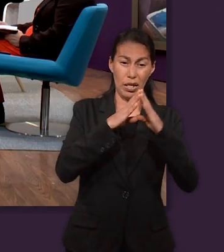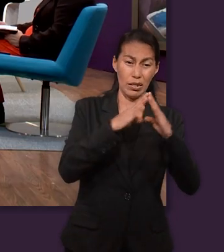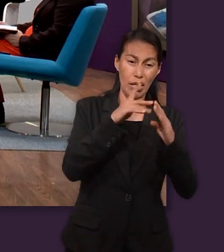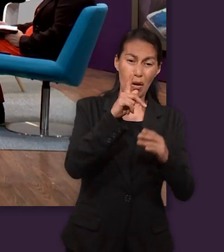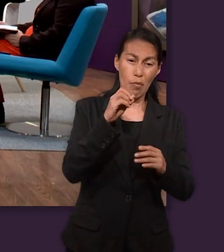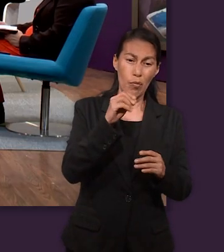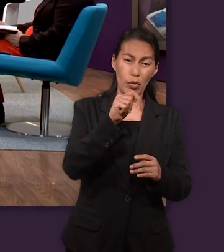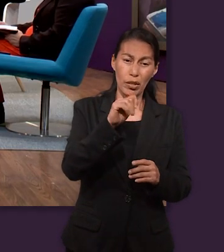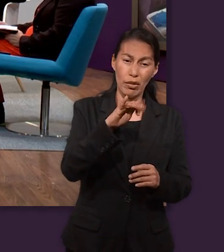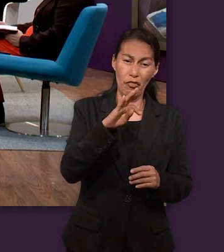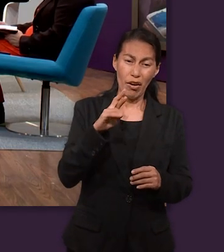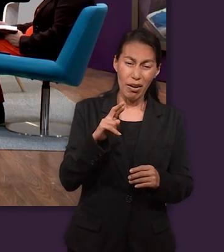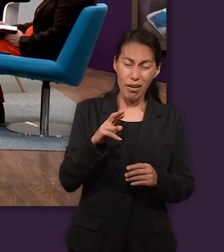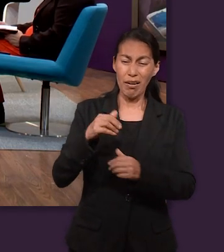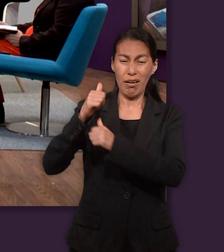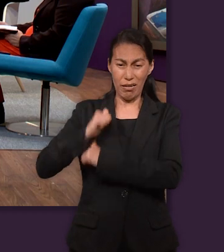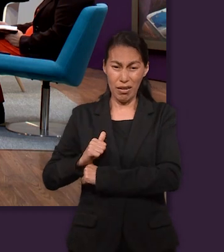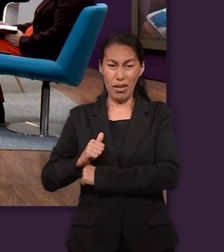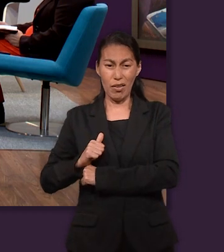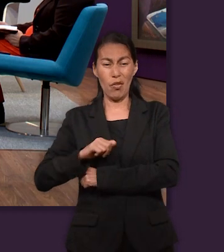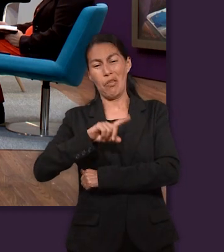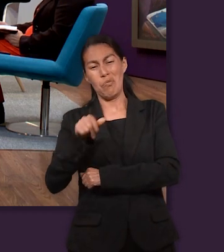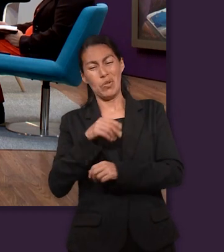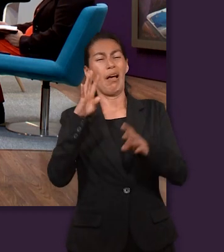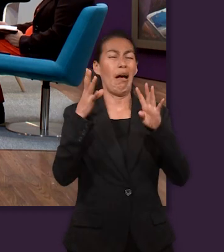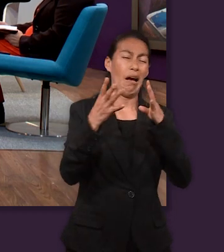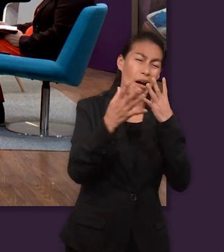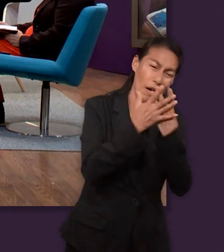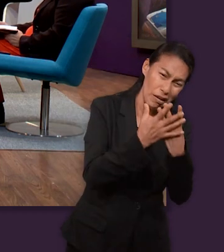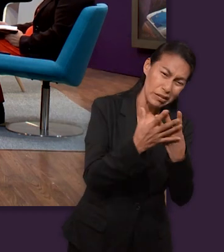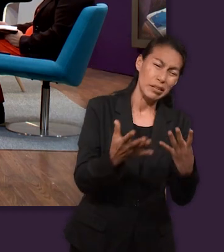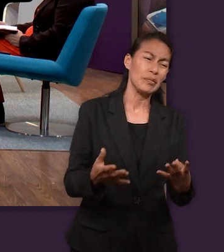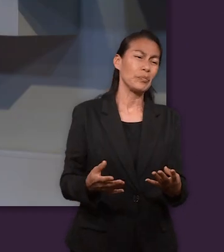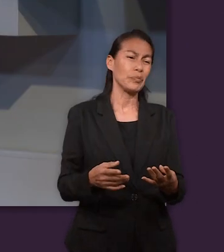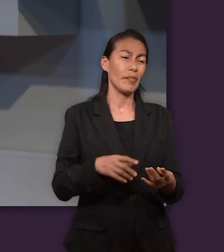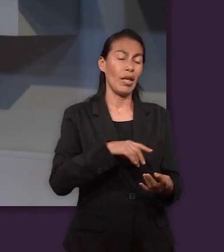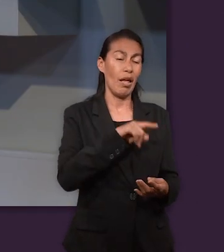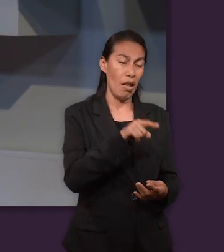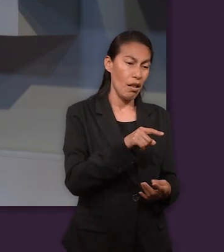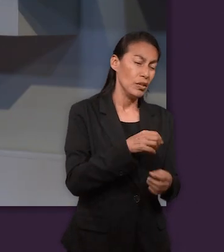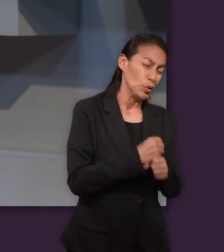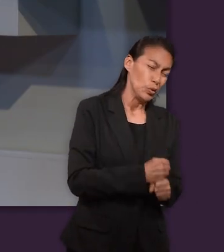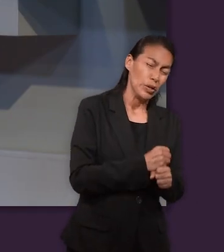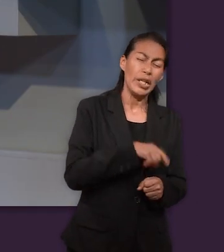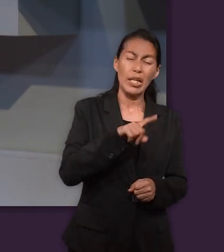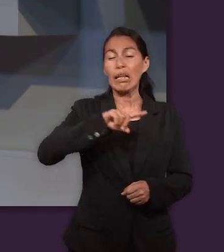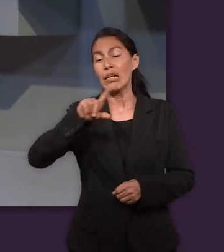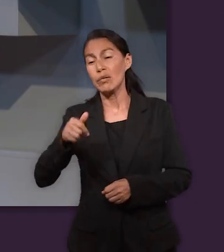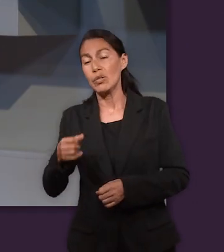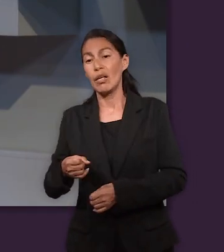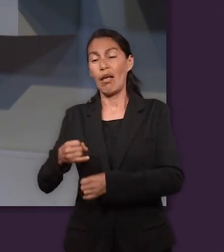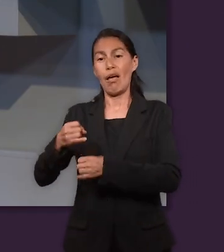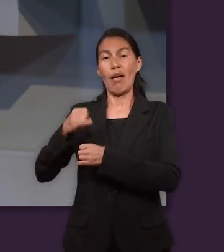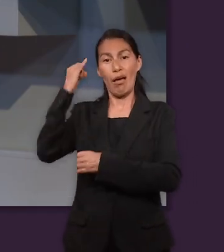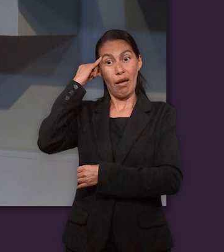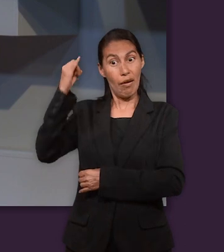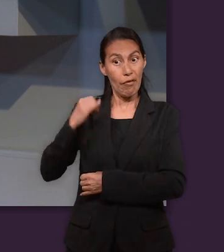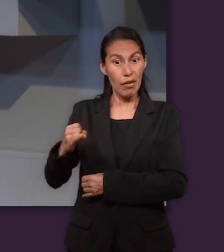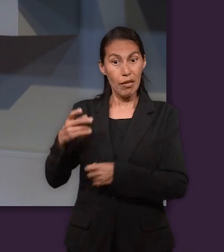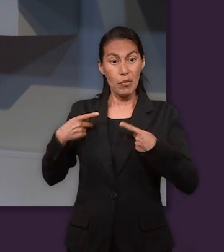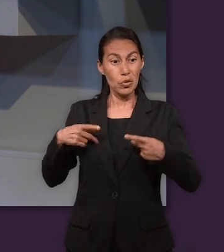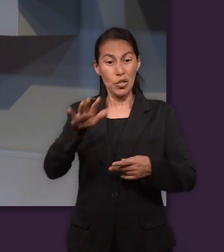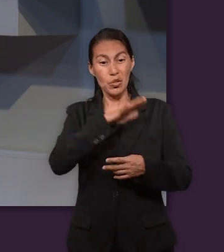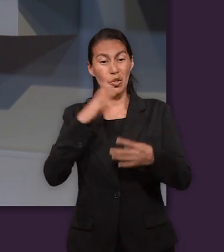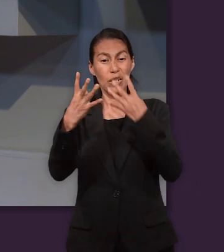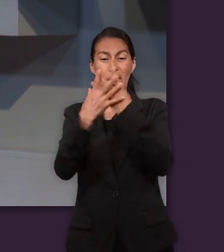la casa de Potifar, lo meten a la cárcel, lo pusen injustamente, lo meten a la cárcel, llega a ser jefe de los prisioneros